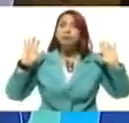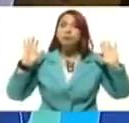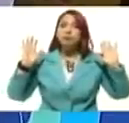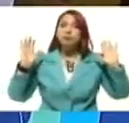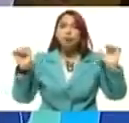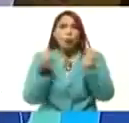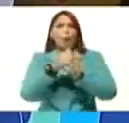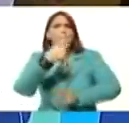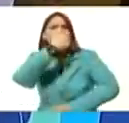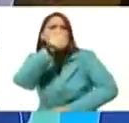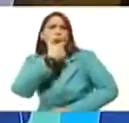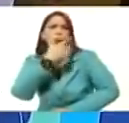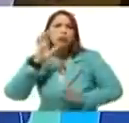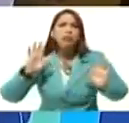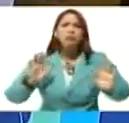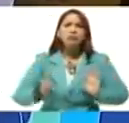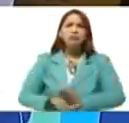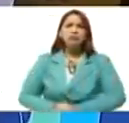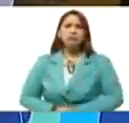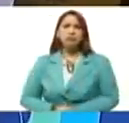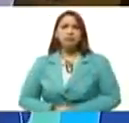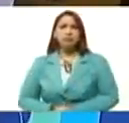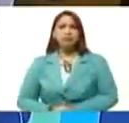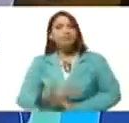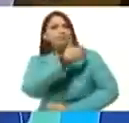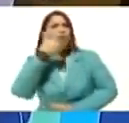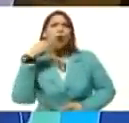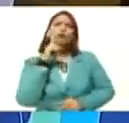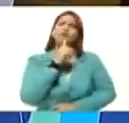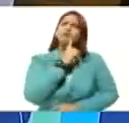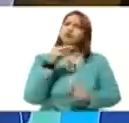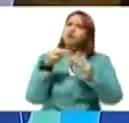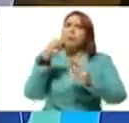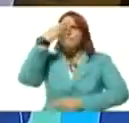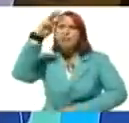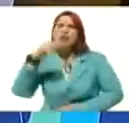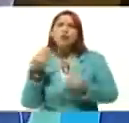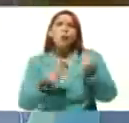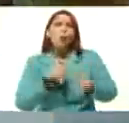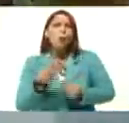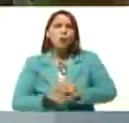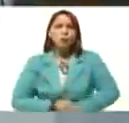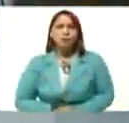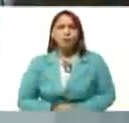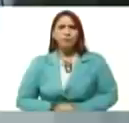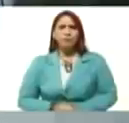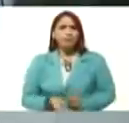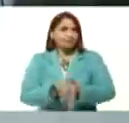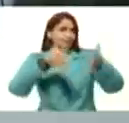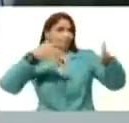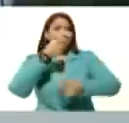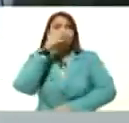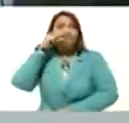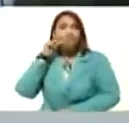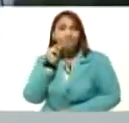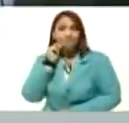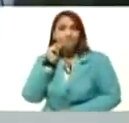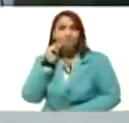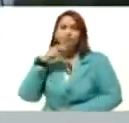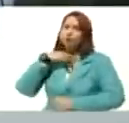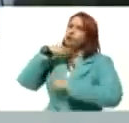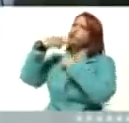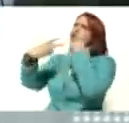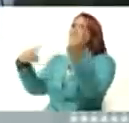bigotes, mejor conocido en México como Super Bigote, llevó la voz de los